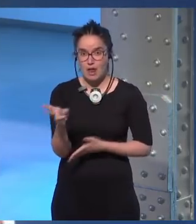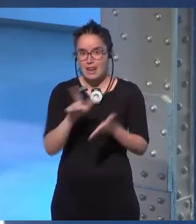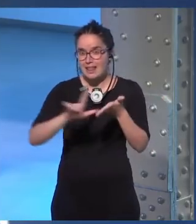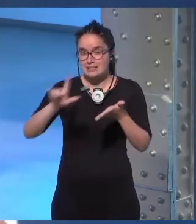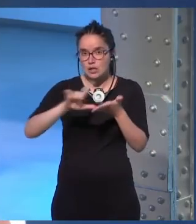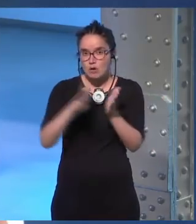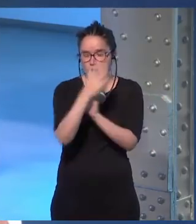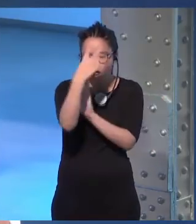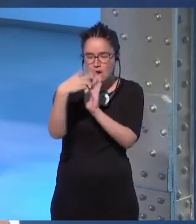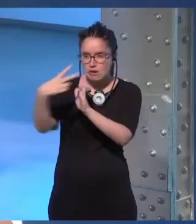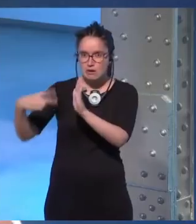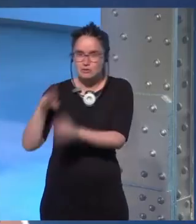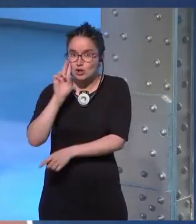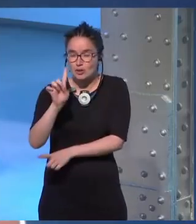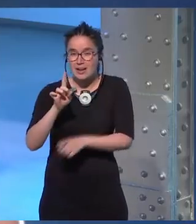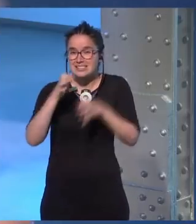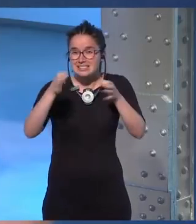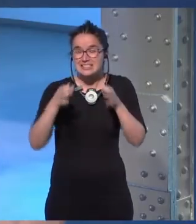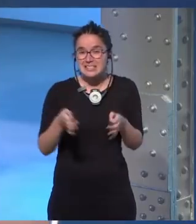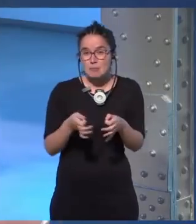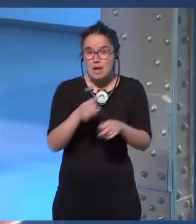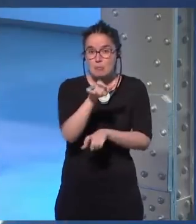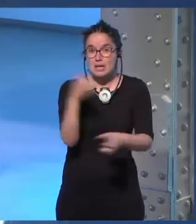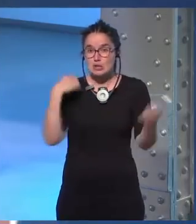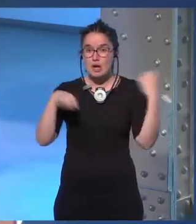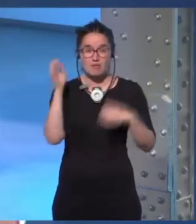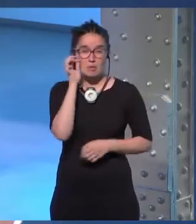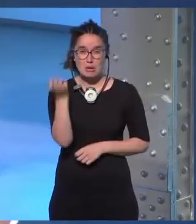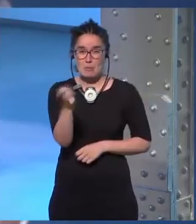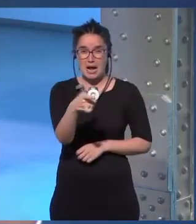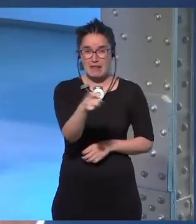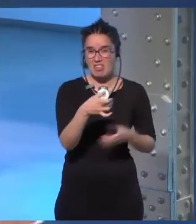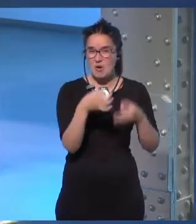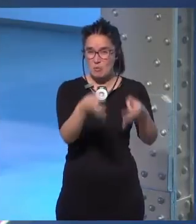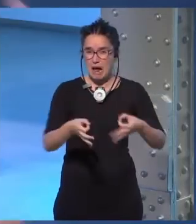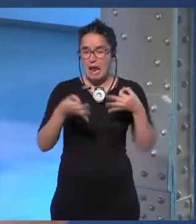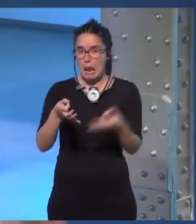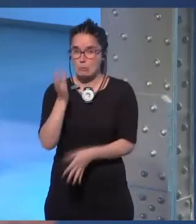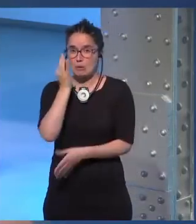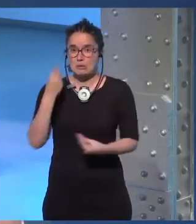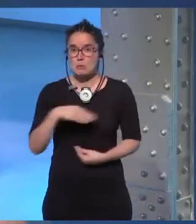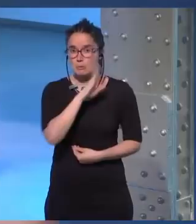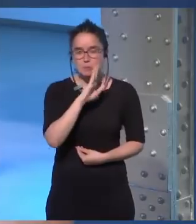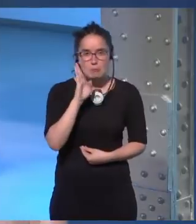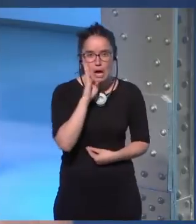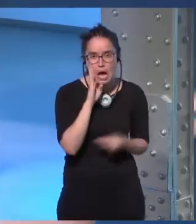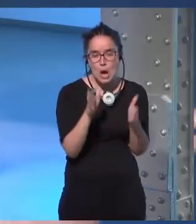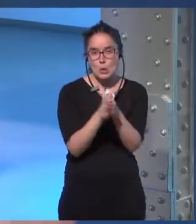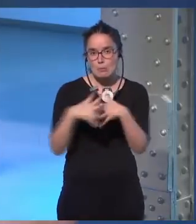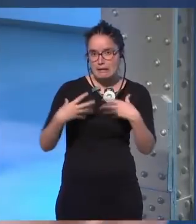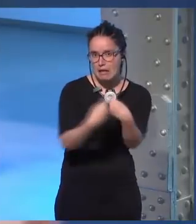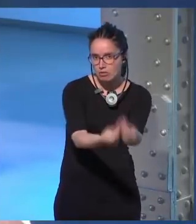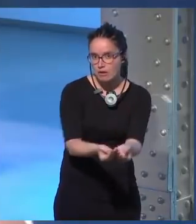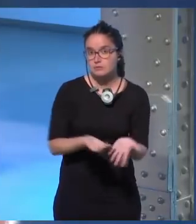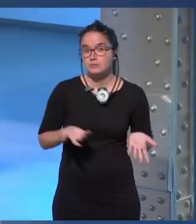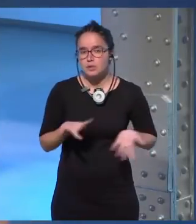literatura que he leído. Siempre hay el mismo tipo de personaje femenino, siempre el mismo tipo de mujer. La madre, la acompañante,